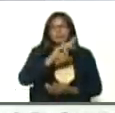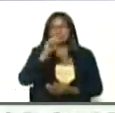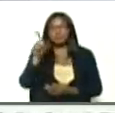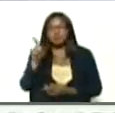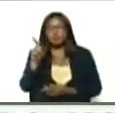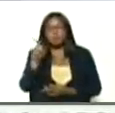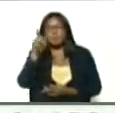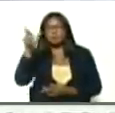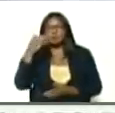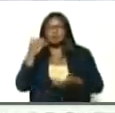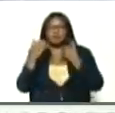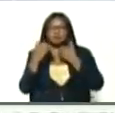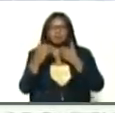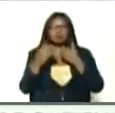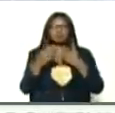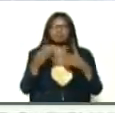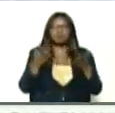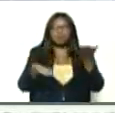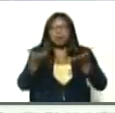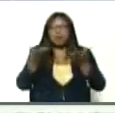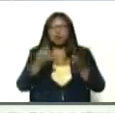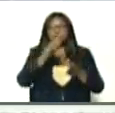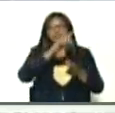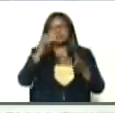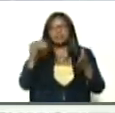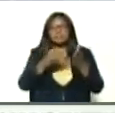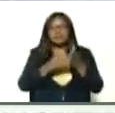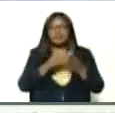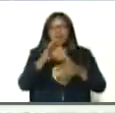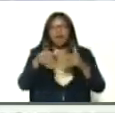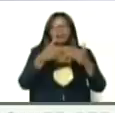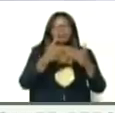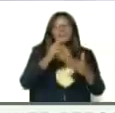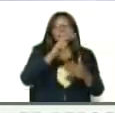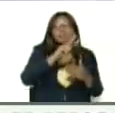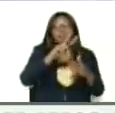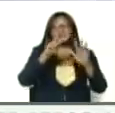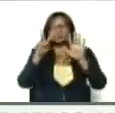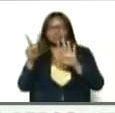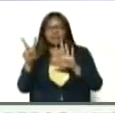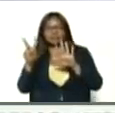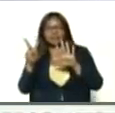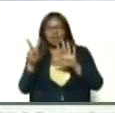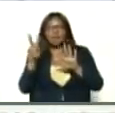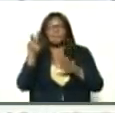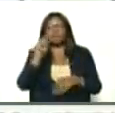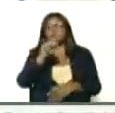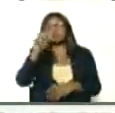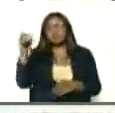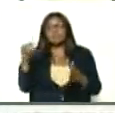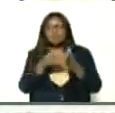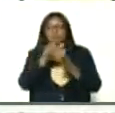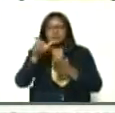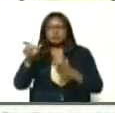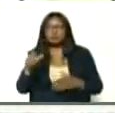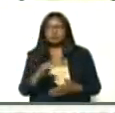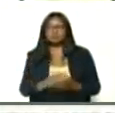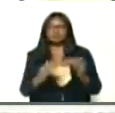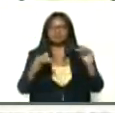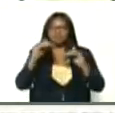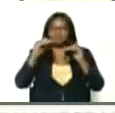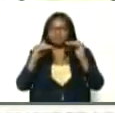100 mil, a 27 casos, por 100 mil, el incremento, de casos, coincide, con la